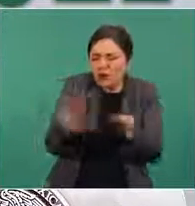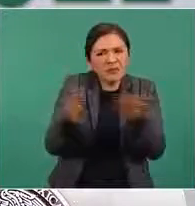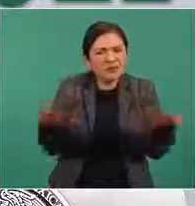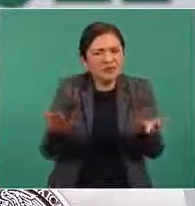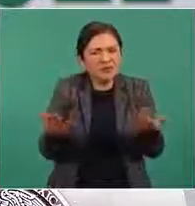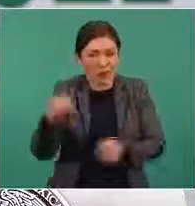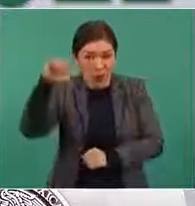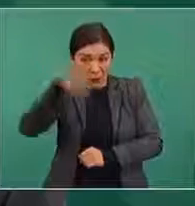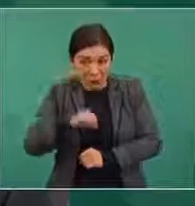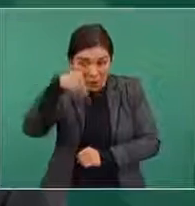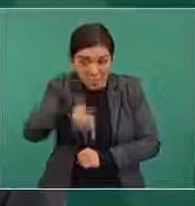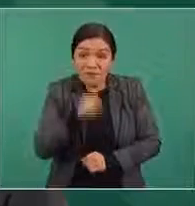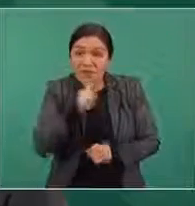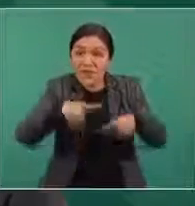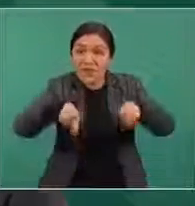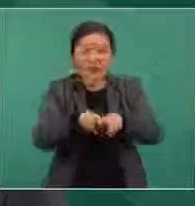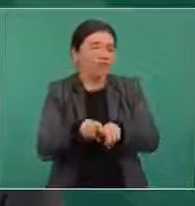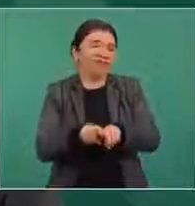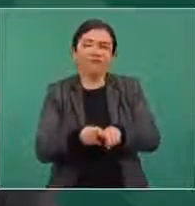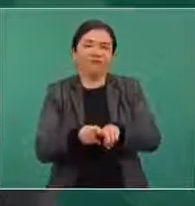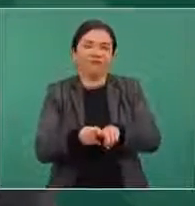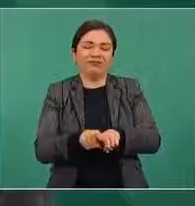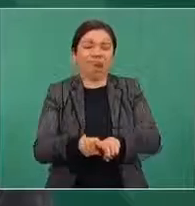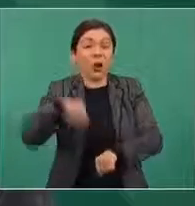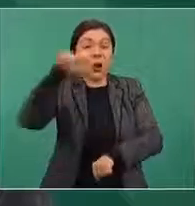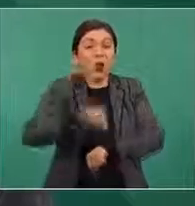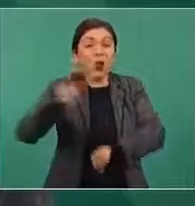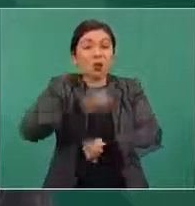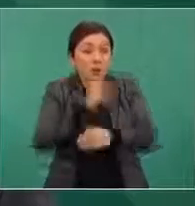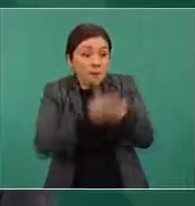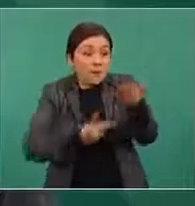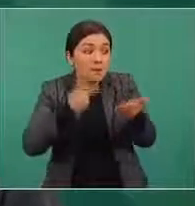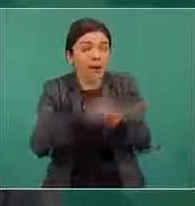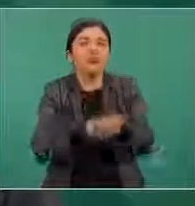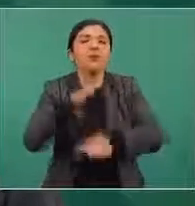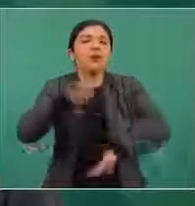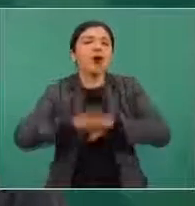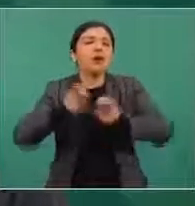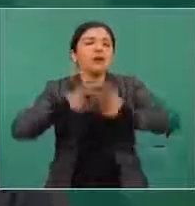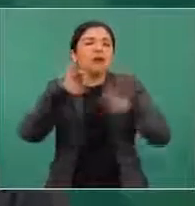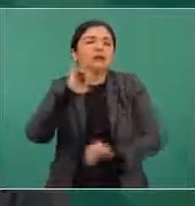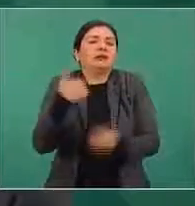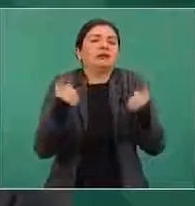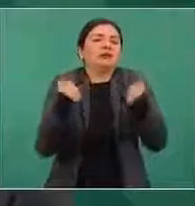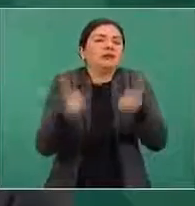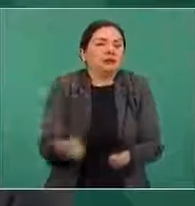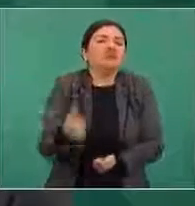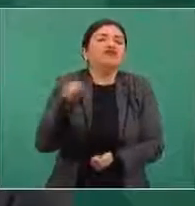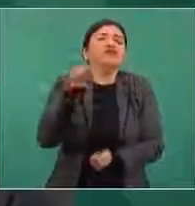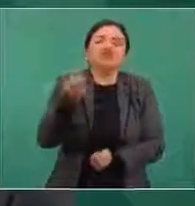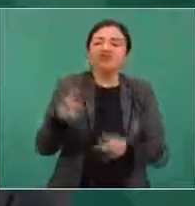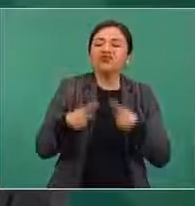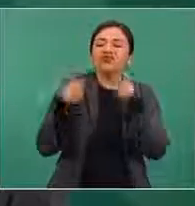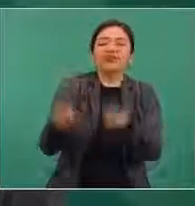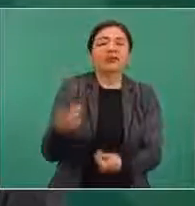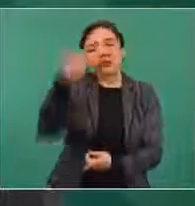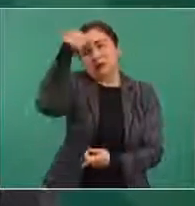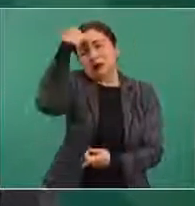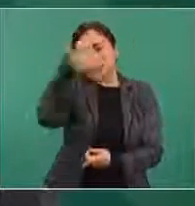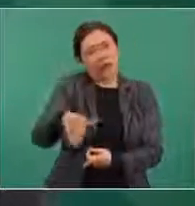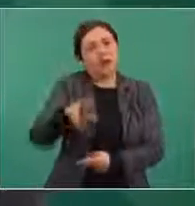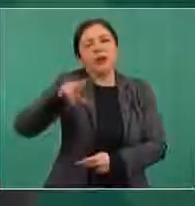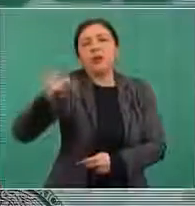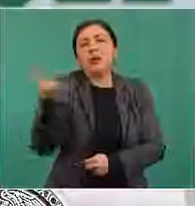aquí. La designación que hoy nos convoca era claramente previsible y por lo tanto no